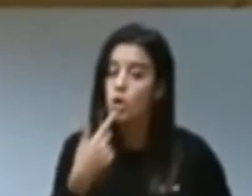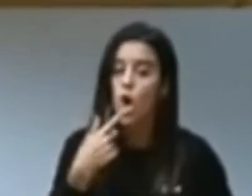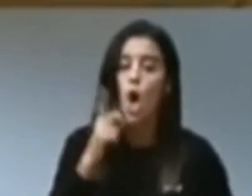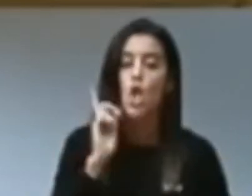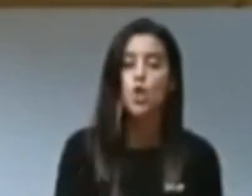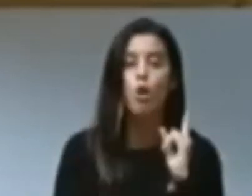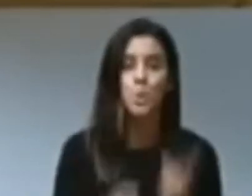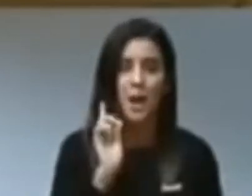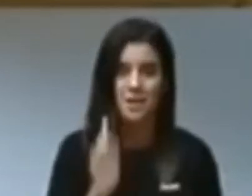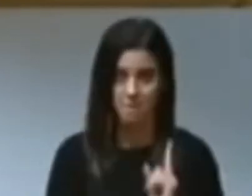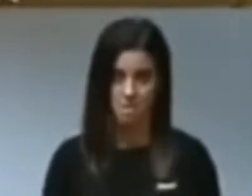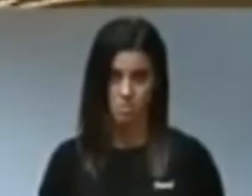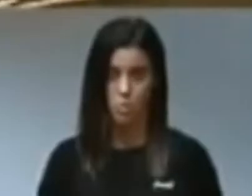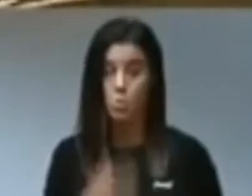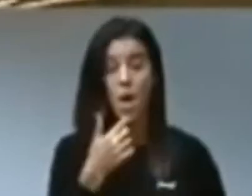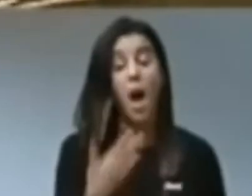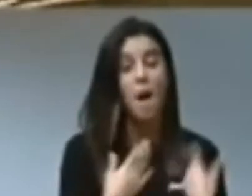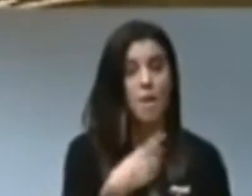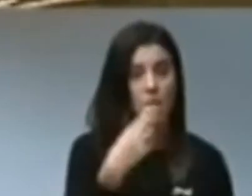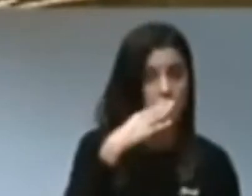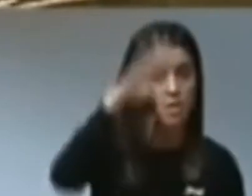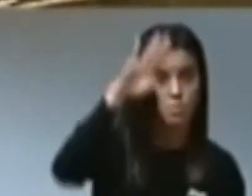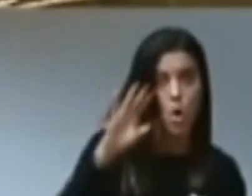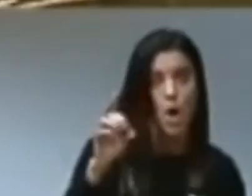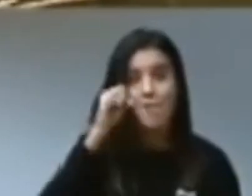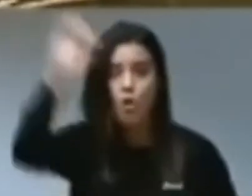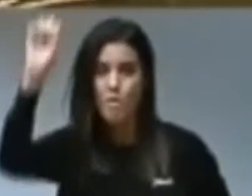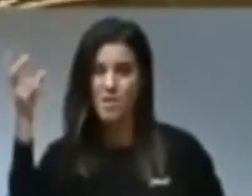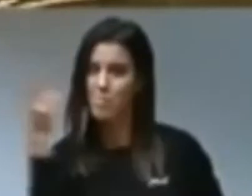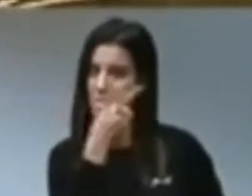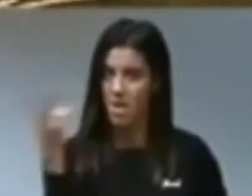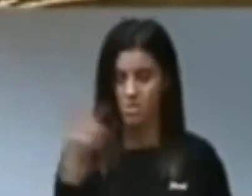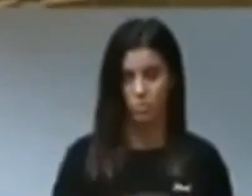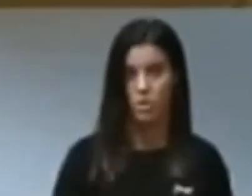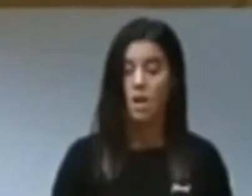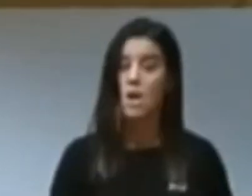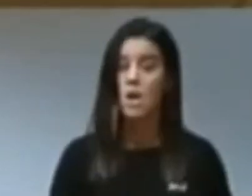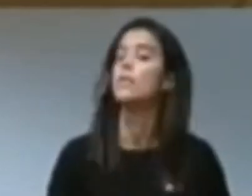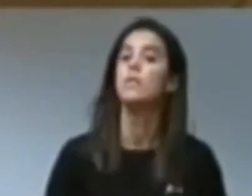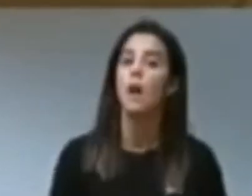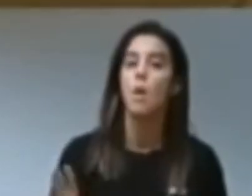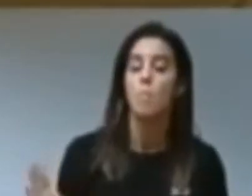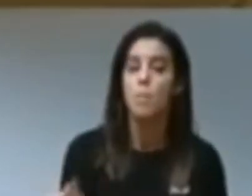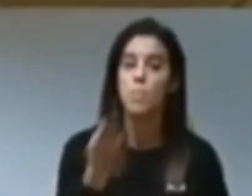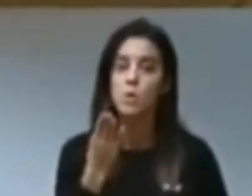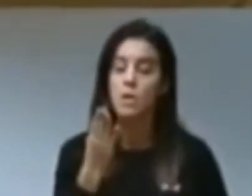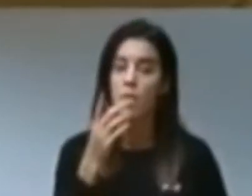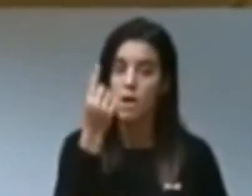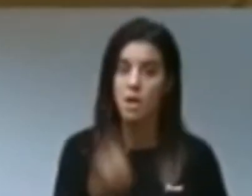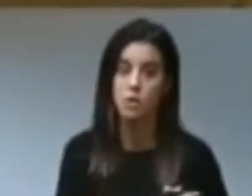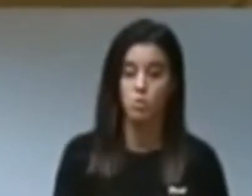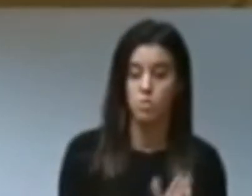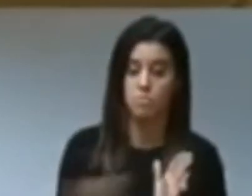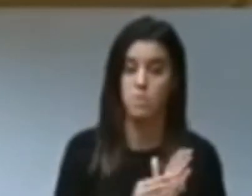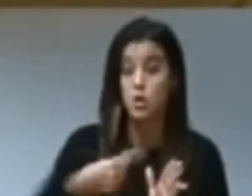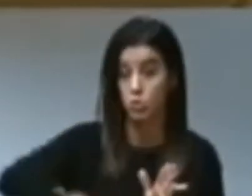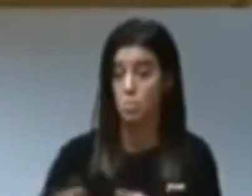repita con nosotros, totalitarismo, porque habla de fascismo y de comunismo. Hay una propuesta de resolución del Parlamento Europeo